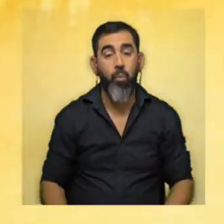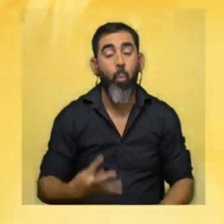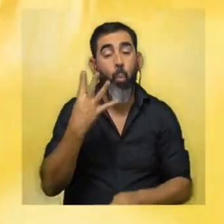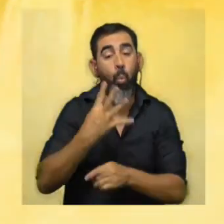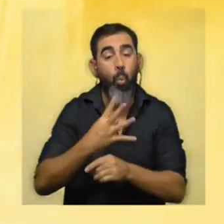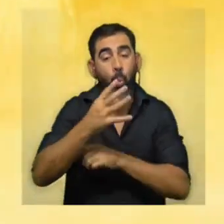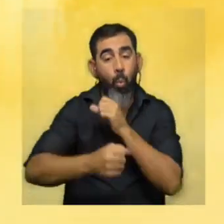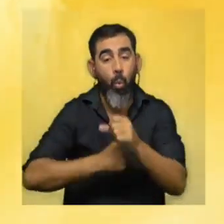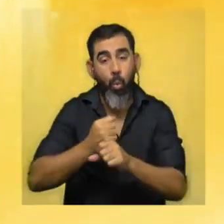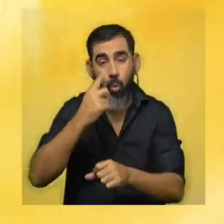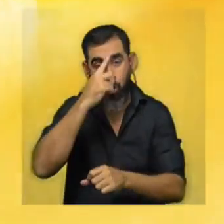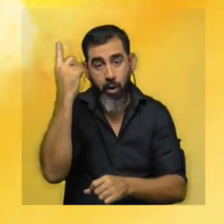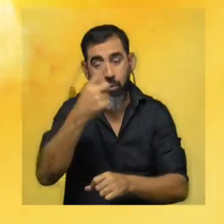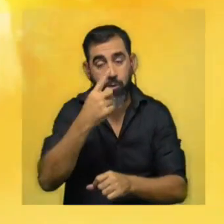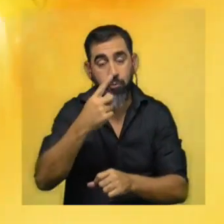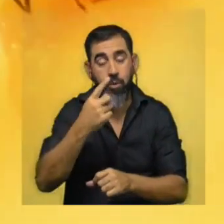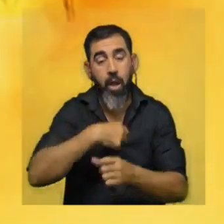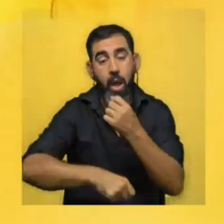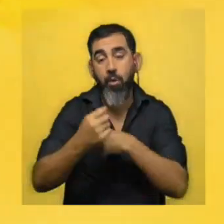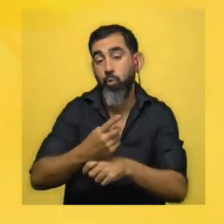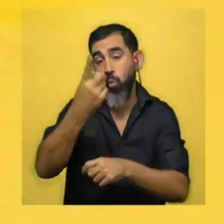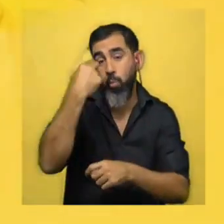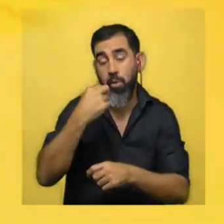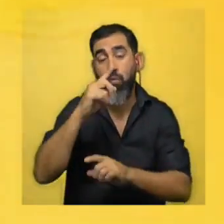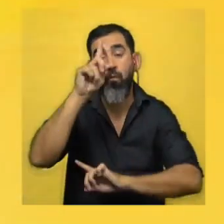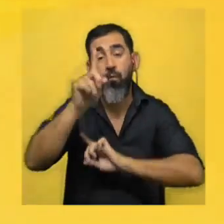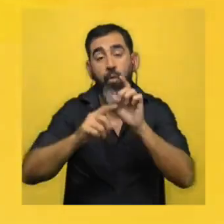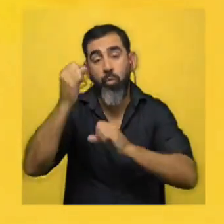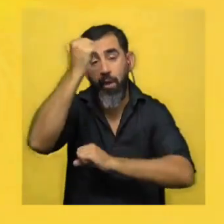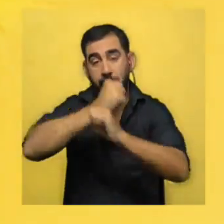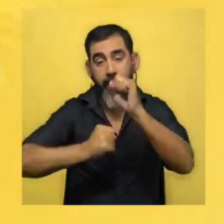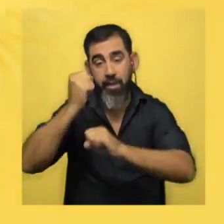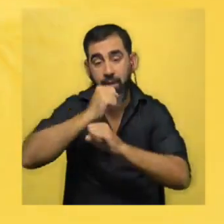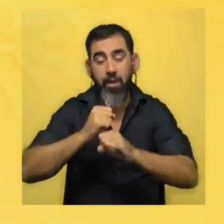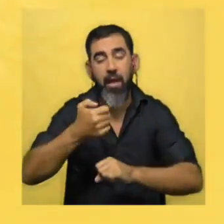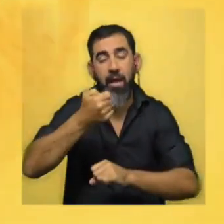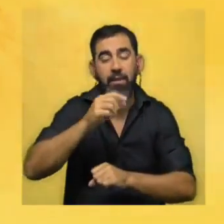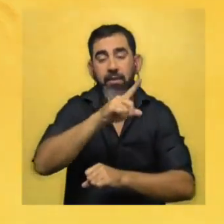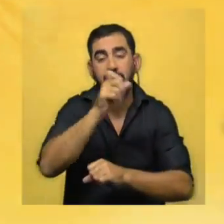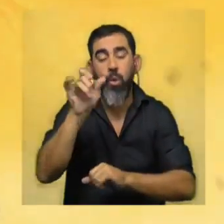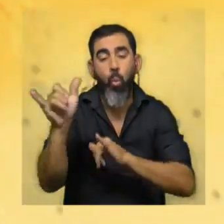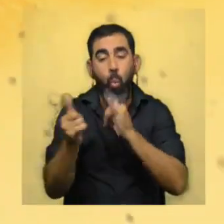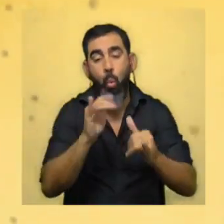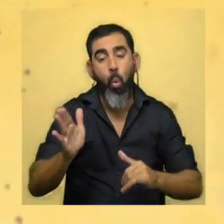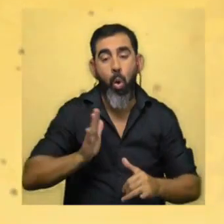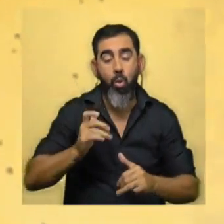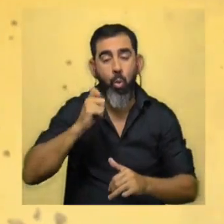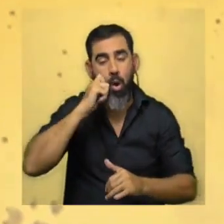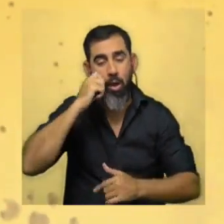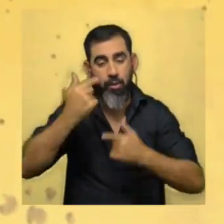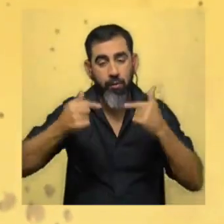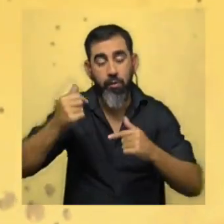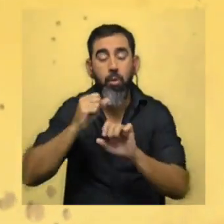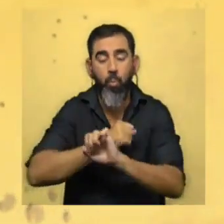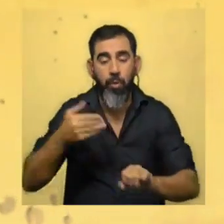edición de este torneo se había disputado el año pasado en Facultad de Ingeniería convocando a casi 100 jugadoras de todas las edades. Pueden